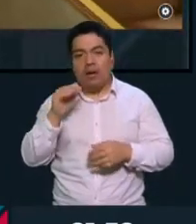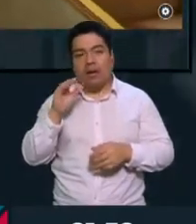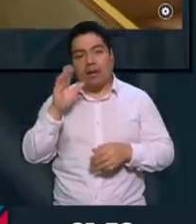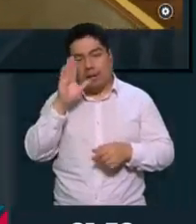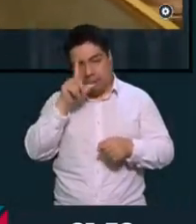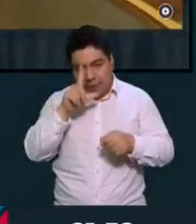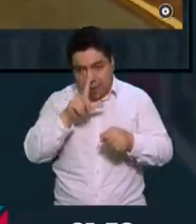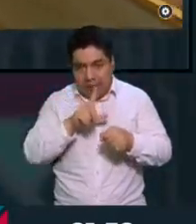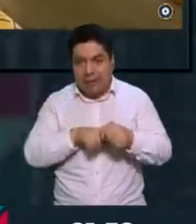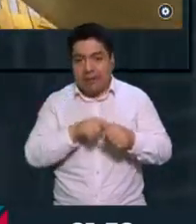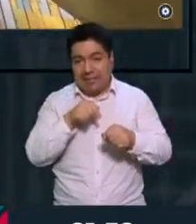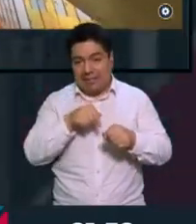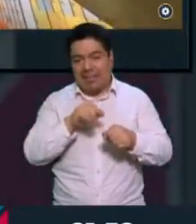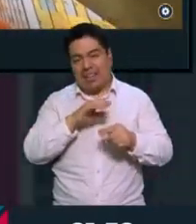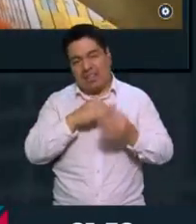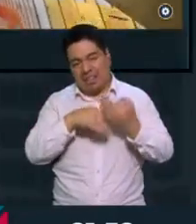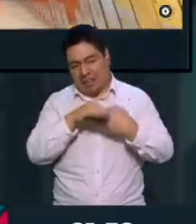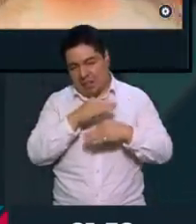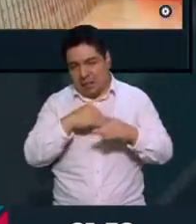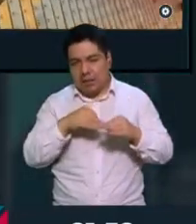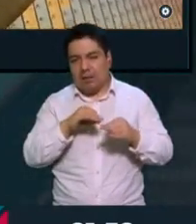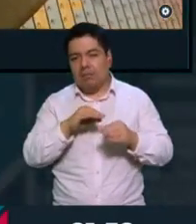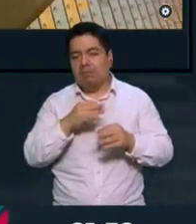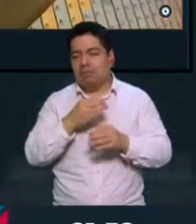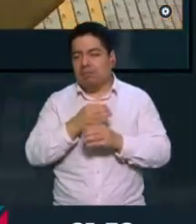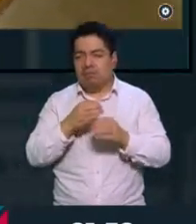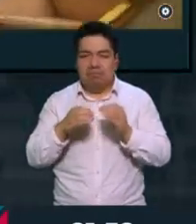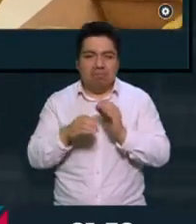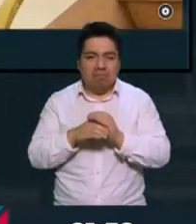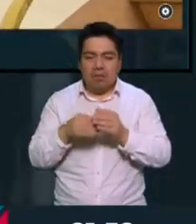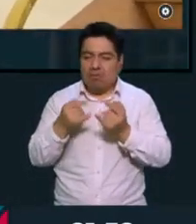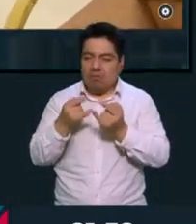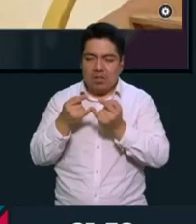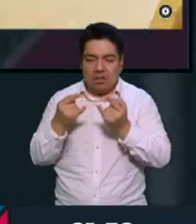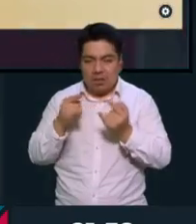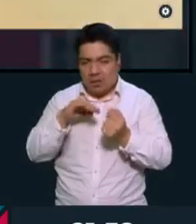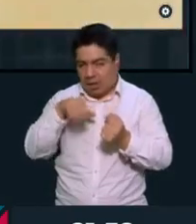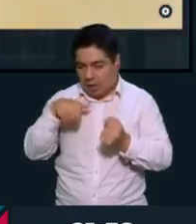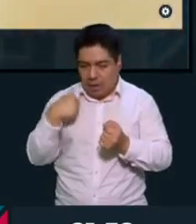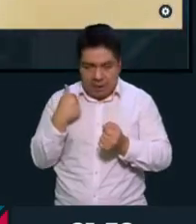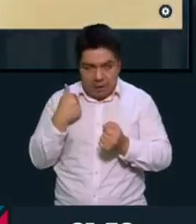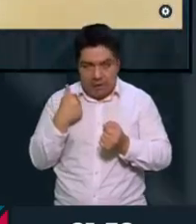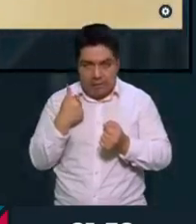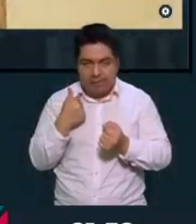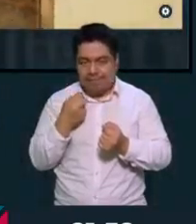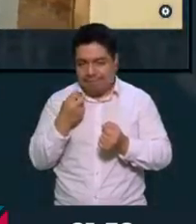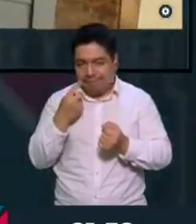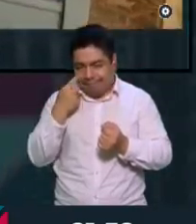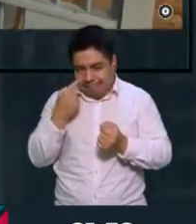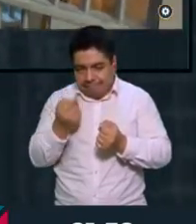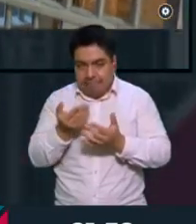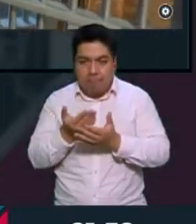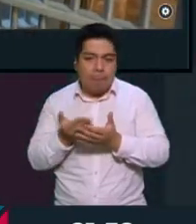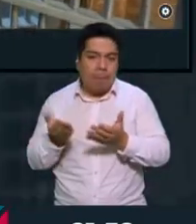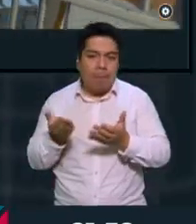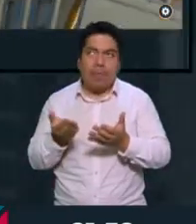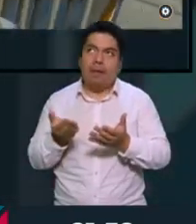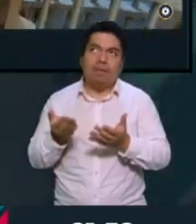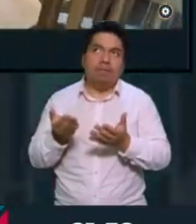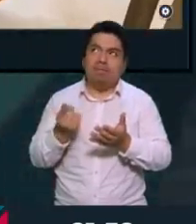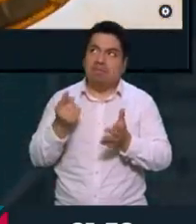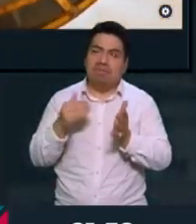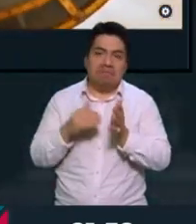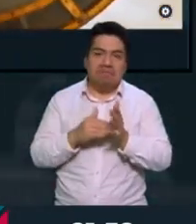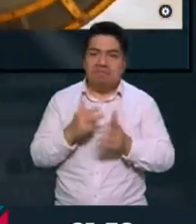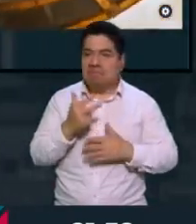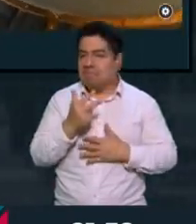en Hispanoamérica guardaran legados, ¿no? Entonces, bueno, ahí... ¿qué son? 1800